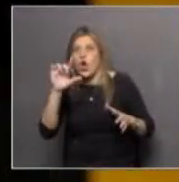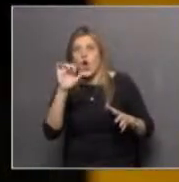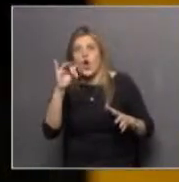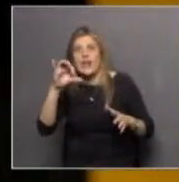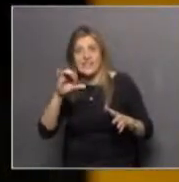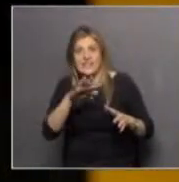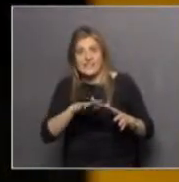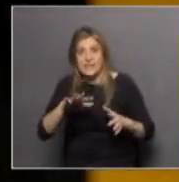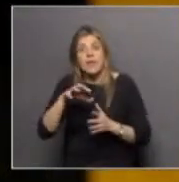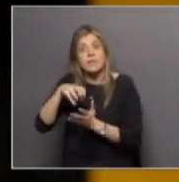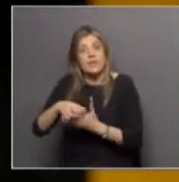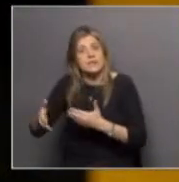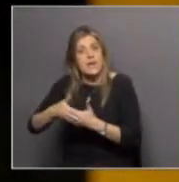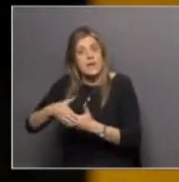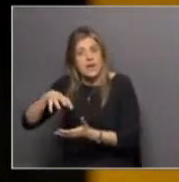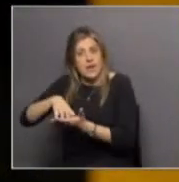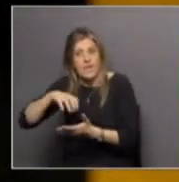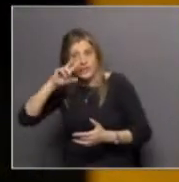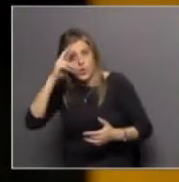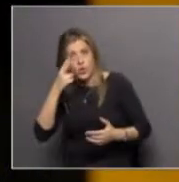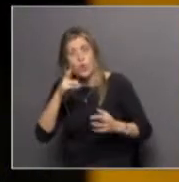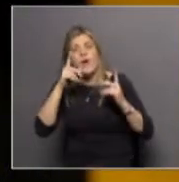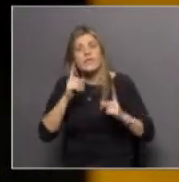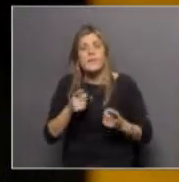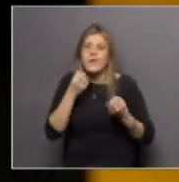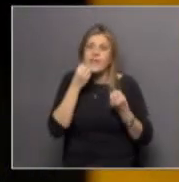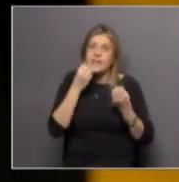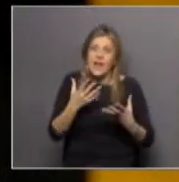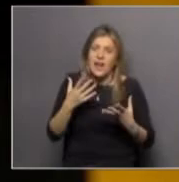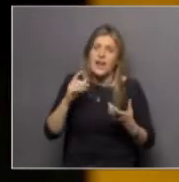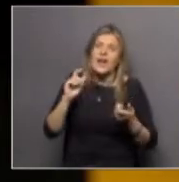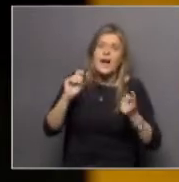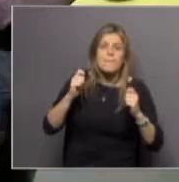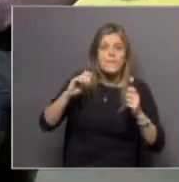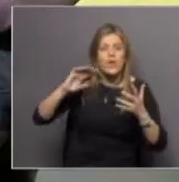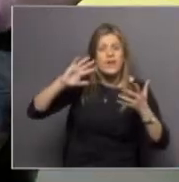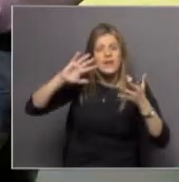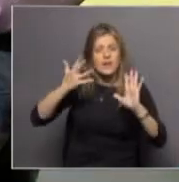entre otros, la base de Uruguay, y lo que está pasando allí como efecto del cambio climático.